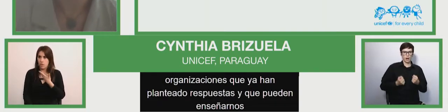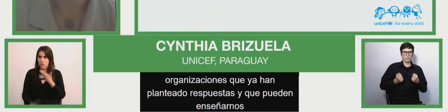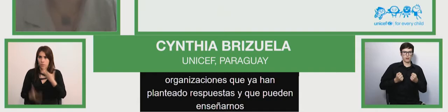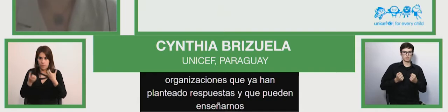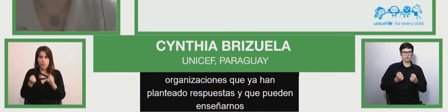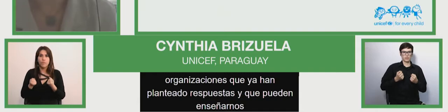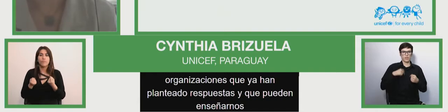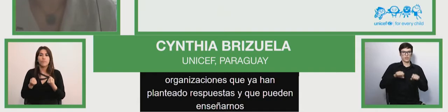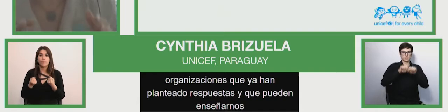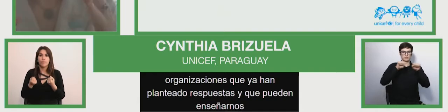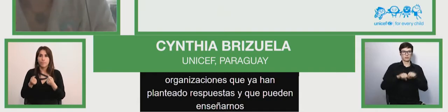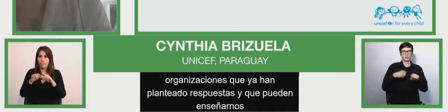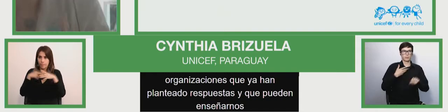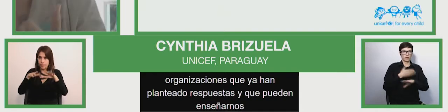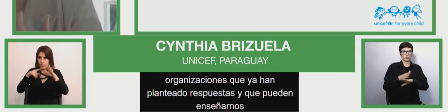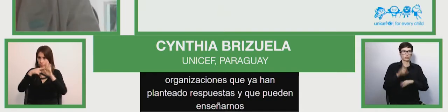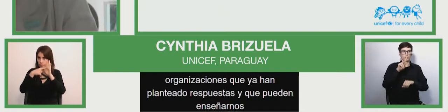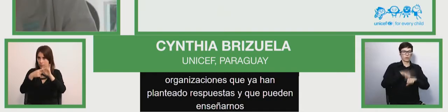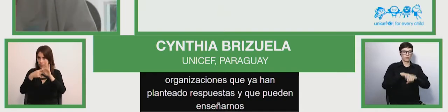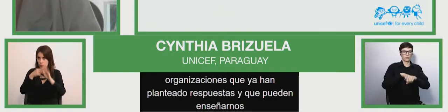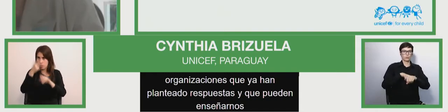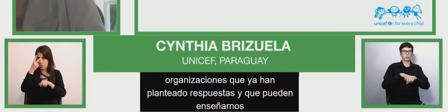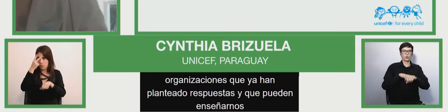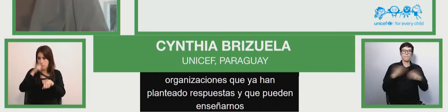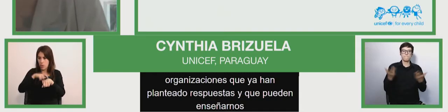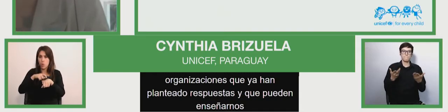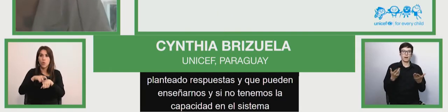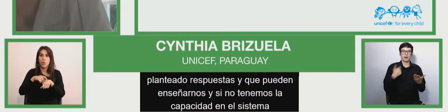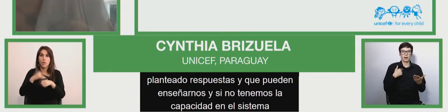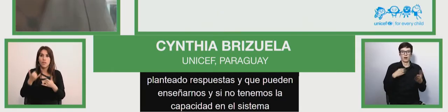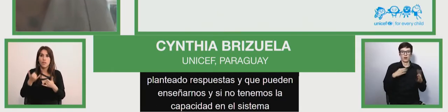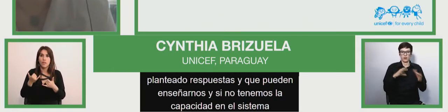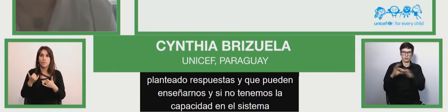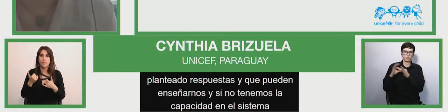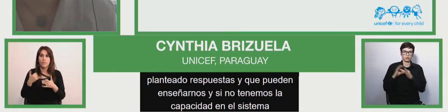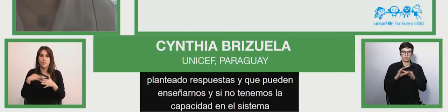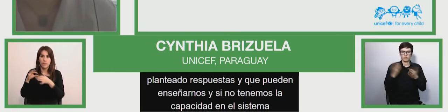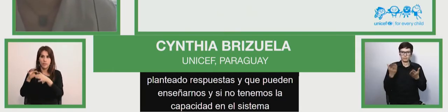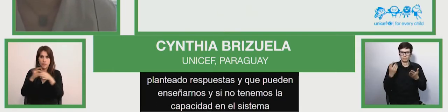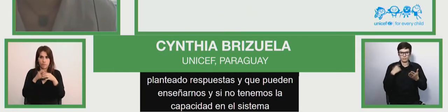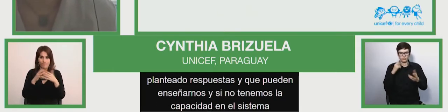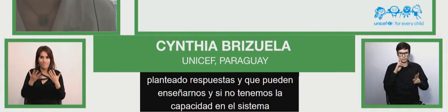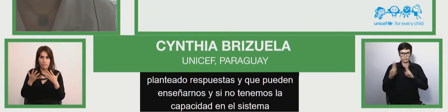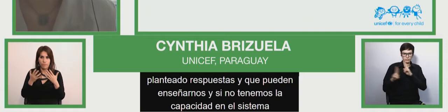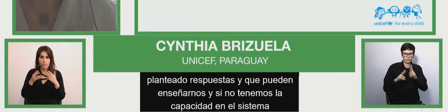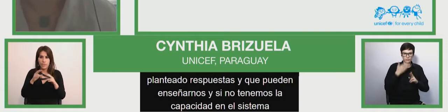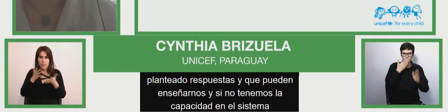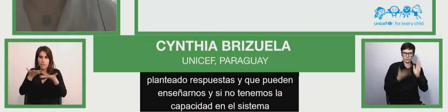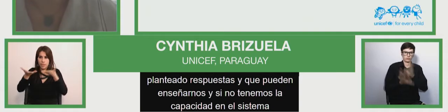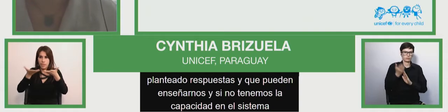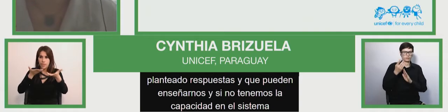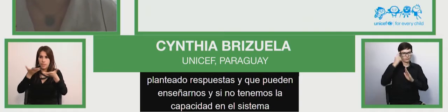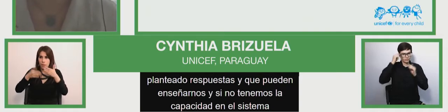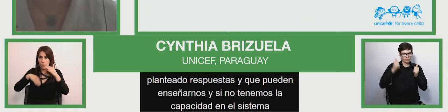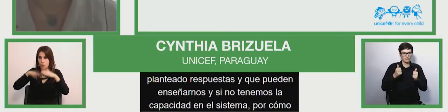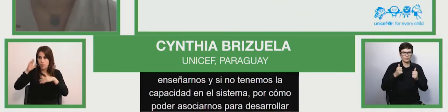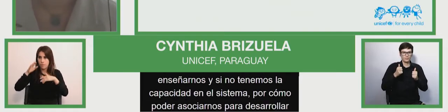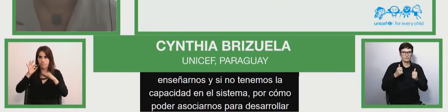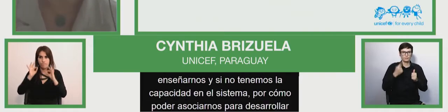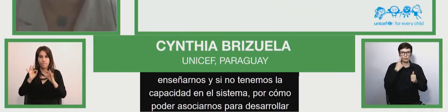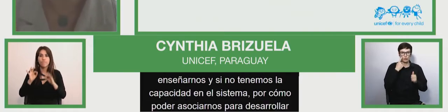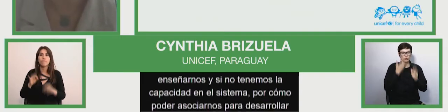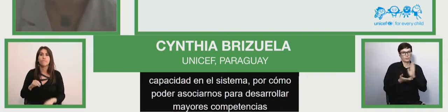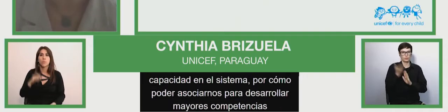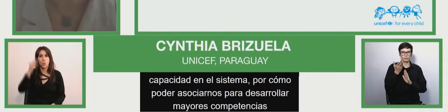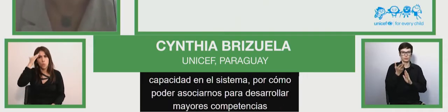me quedan dos minutos, ¿cómo poder asociarnos para desarrollar mayores competencias? Yo creo que estamos en un momento